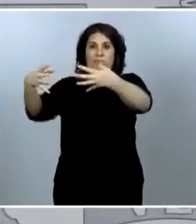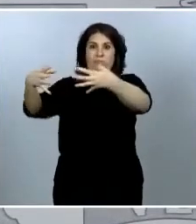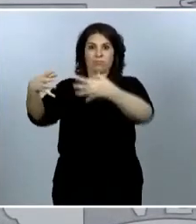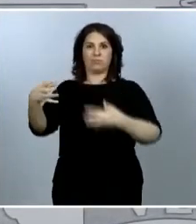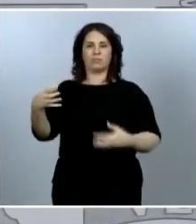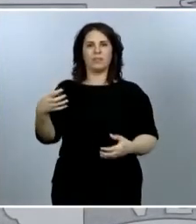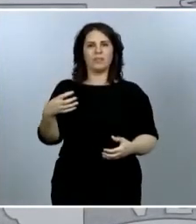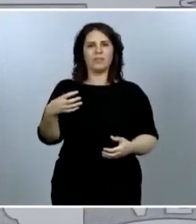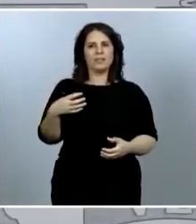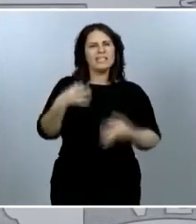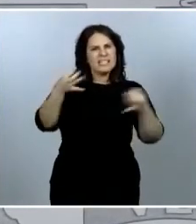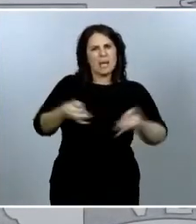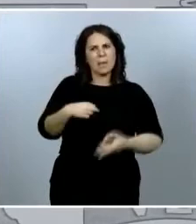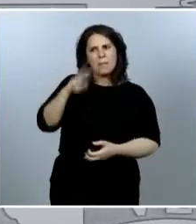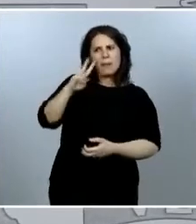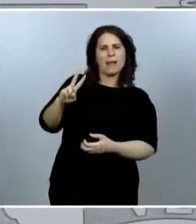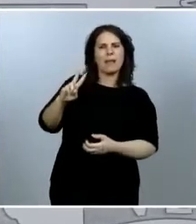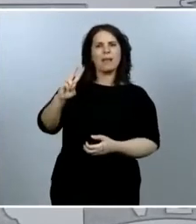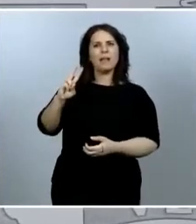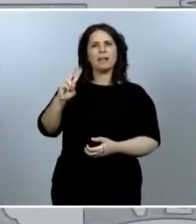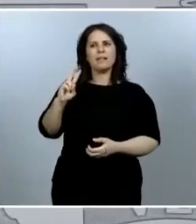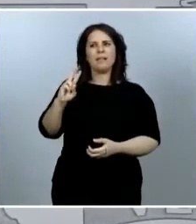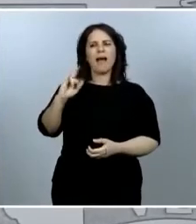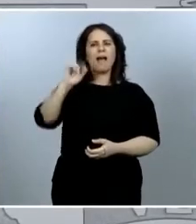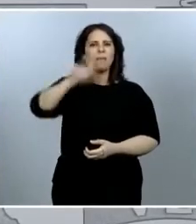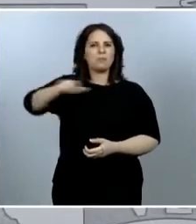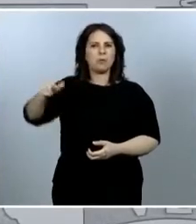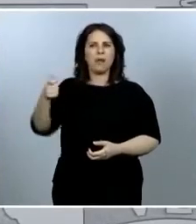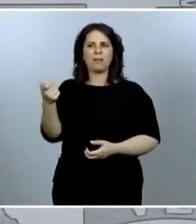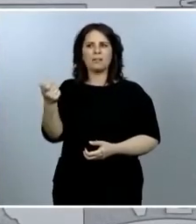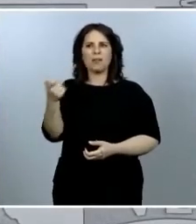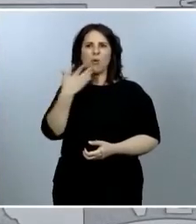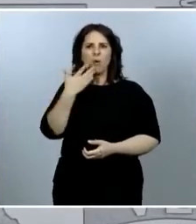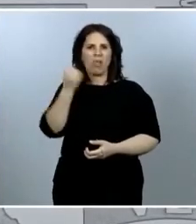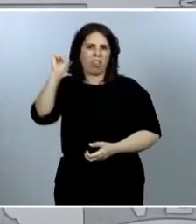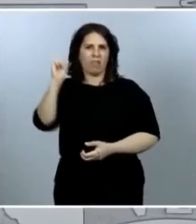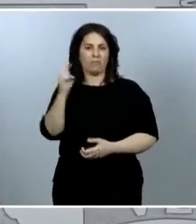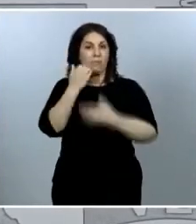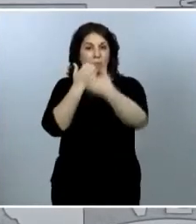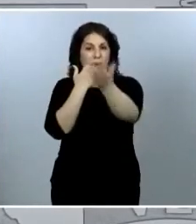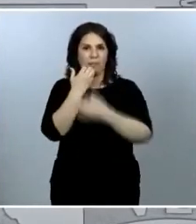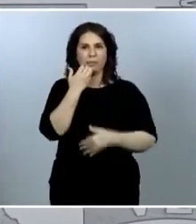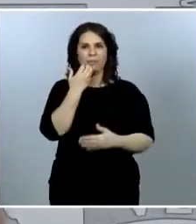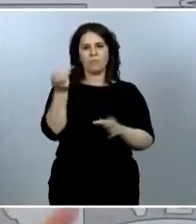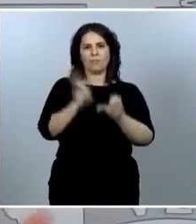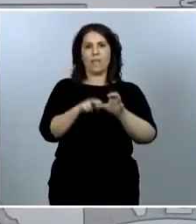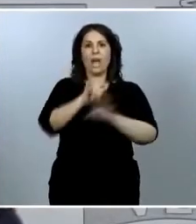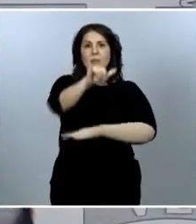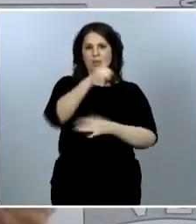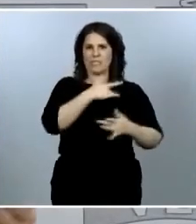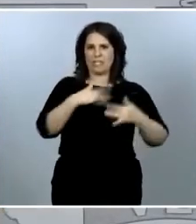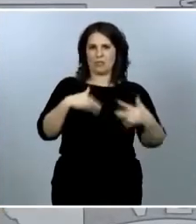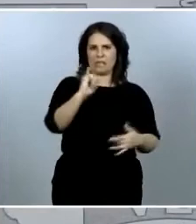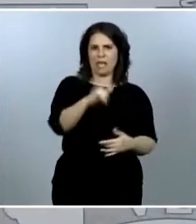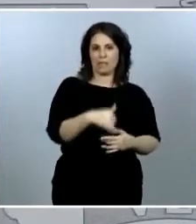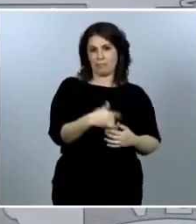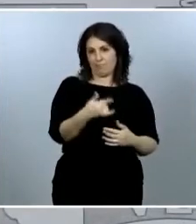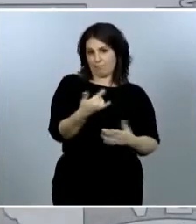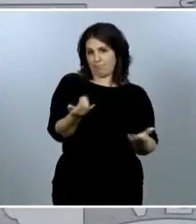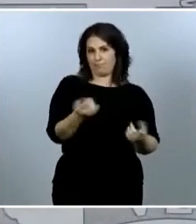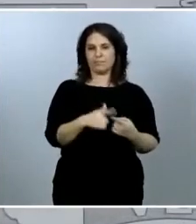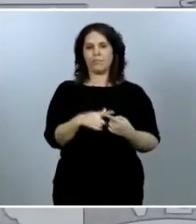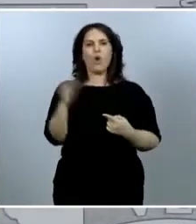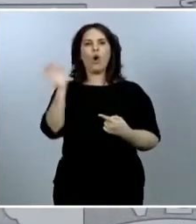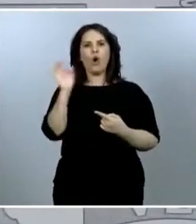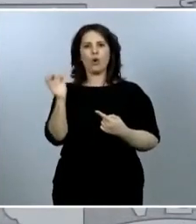una imprudencia, unos pasajeros que embarcan en un avión con síntomas, una concentración excesiva por encima de lo